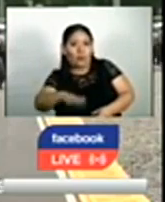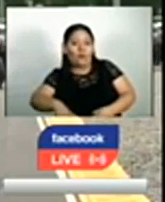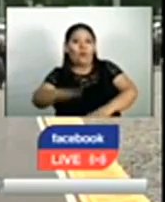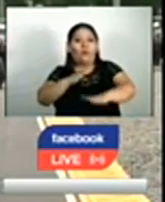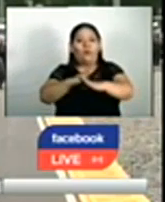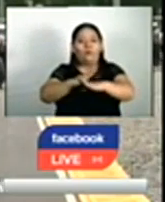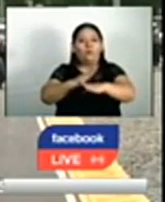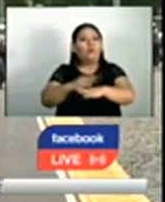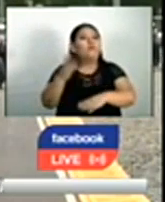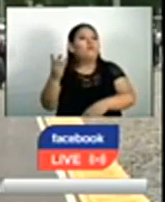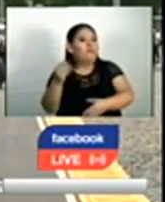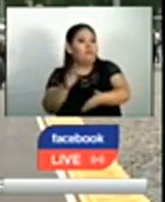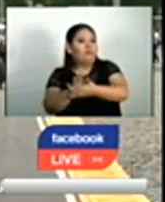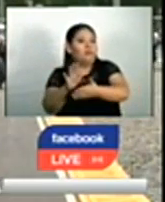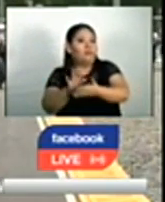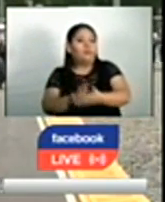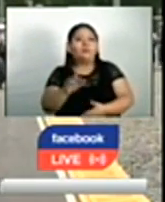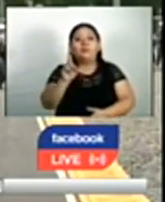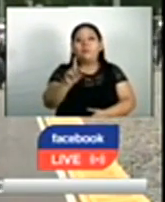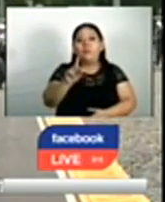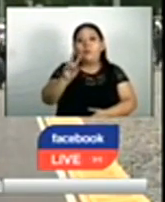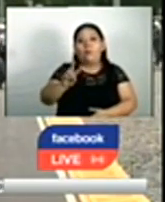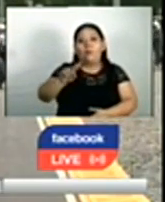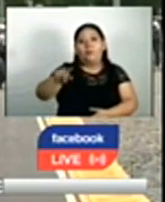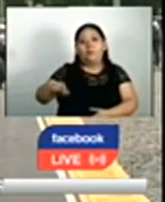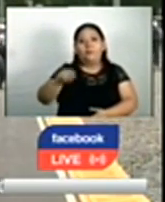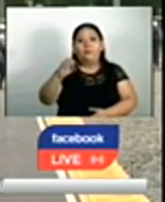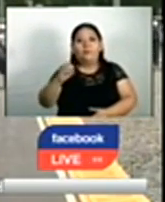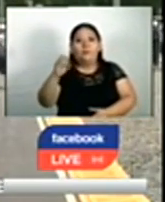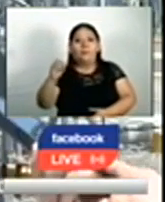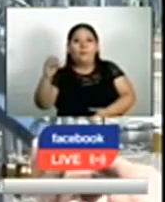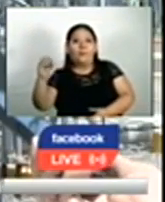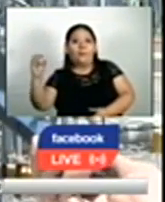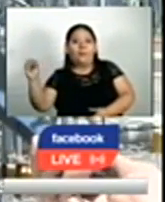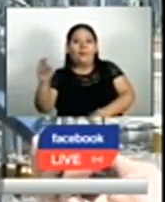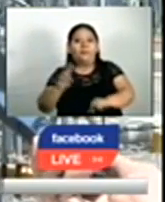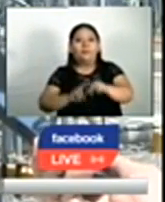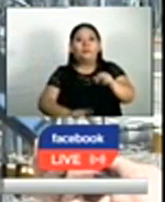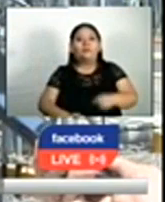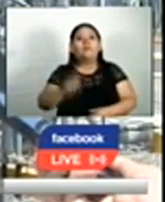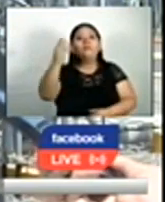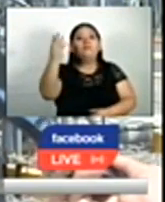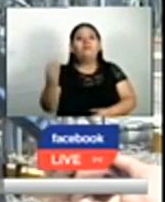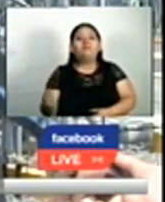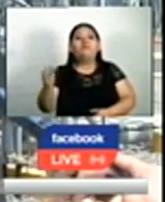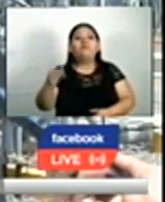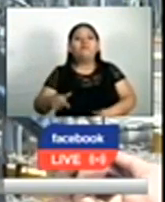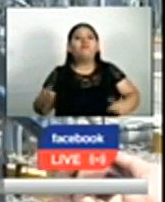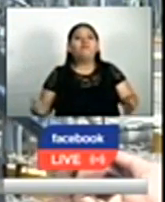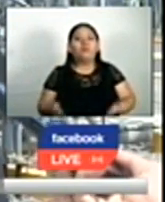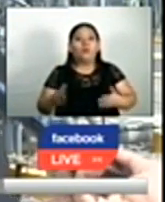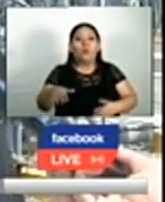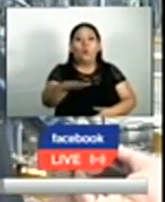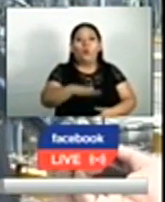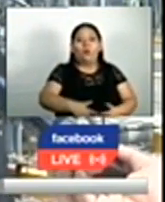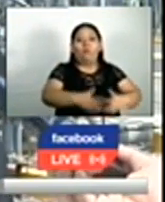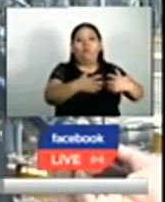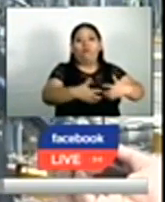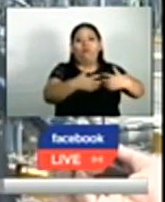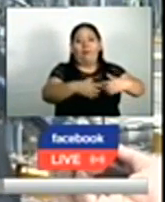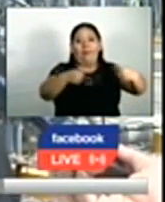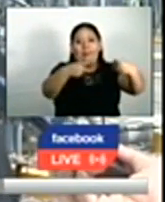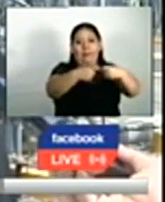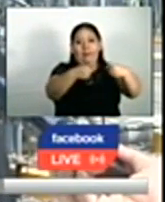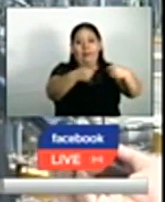inversión de este proyecto es de 12 millones de dólares. Este día damos por inaugurada en la subestación Talnique también